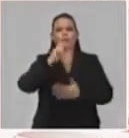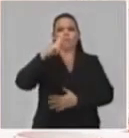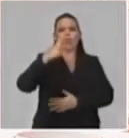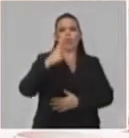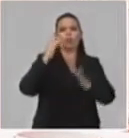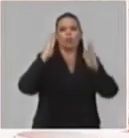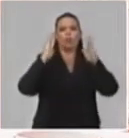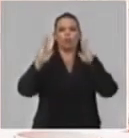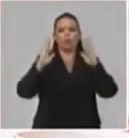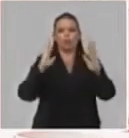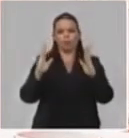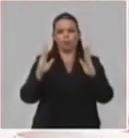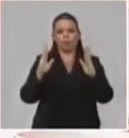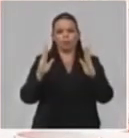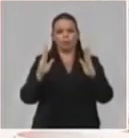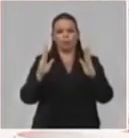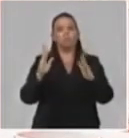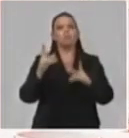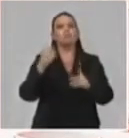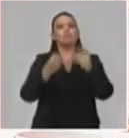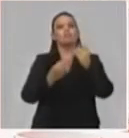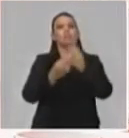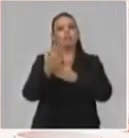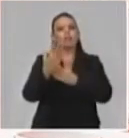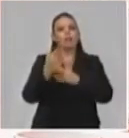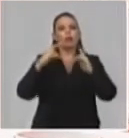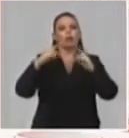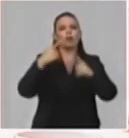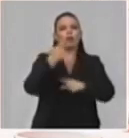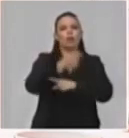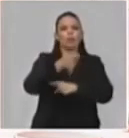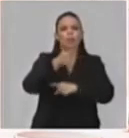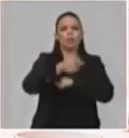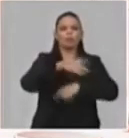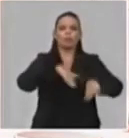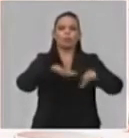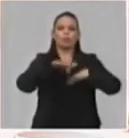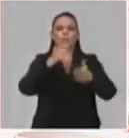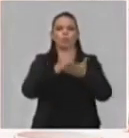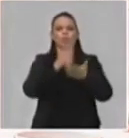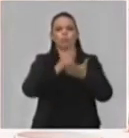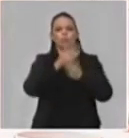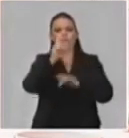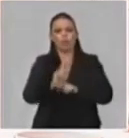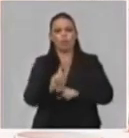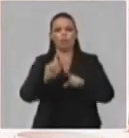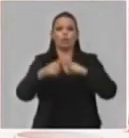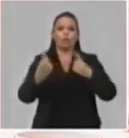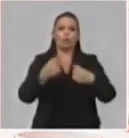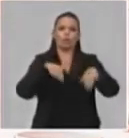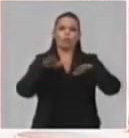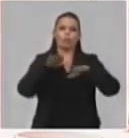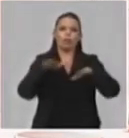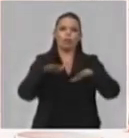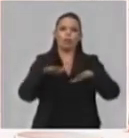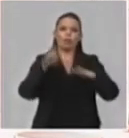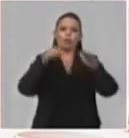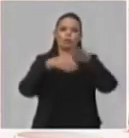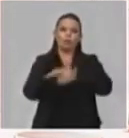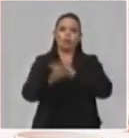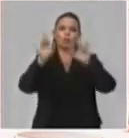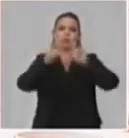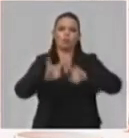se desarrollaron los repasos para los estudiantes que se preparan para presentarse a las pruebas de ingreso de educación superior con una nueva